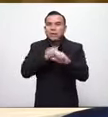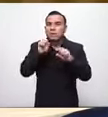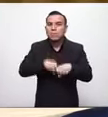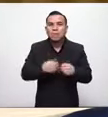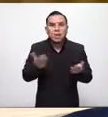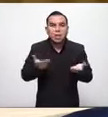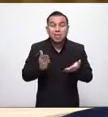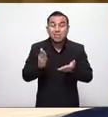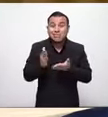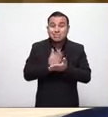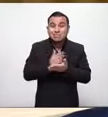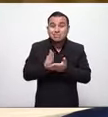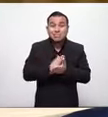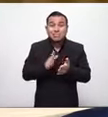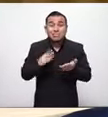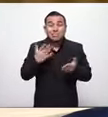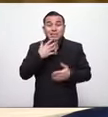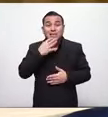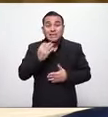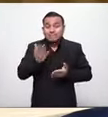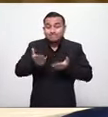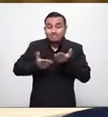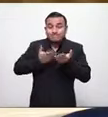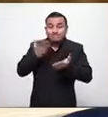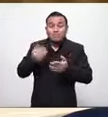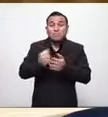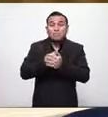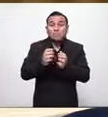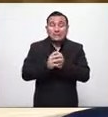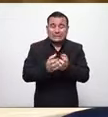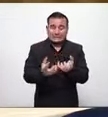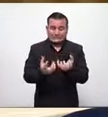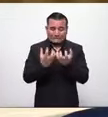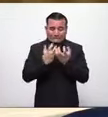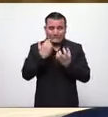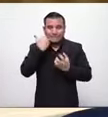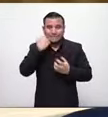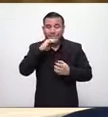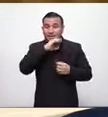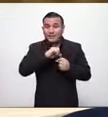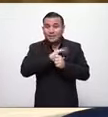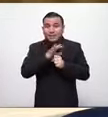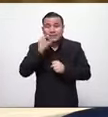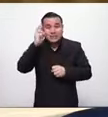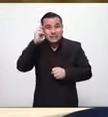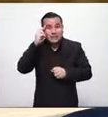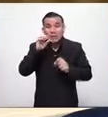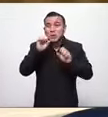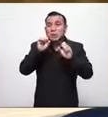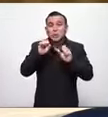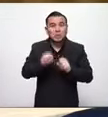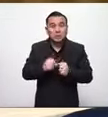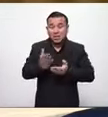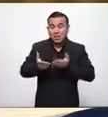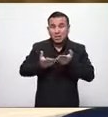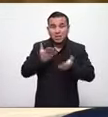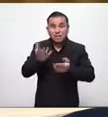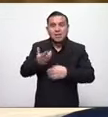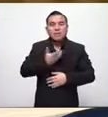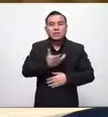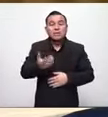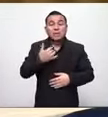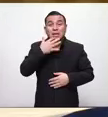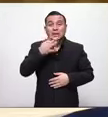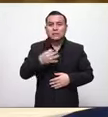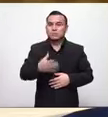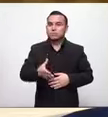mayor cosa pues para atenderlos por la cantidad de gente y la incapacidad de poderlos atender a todos es ser